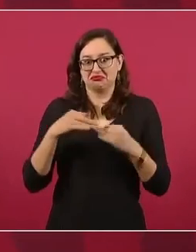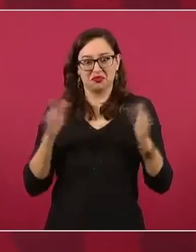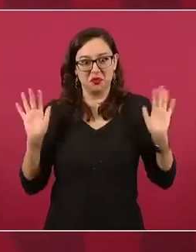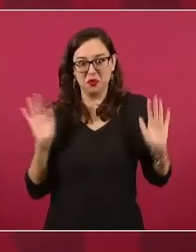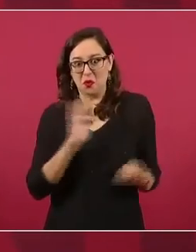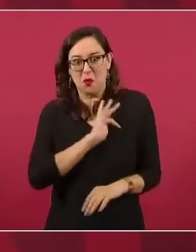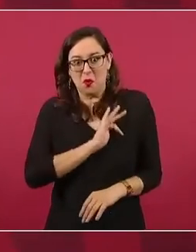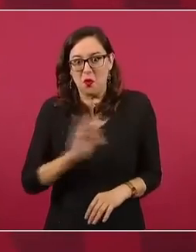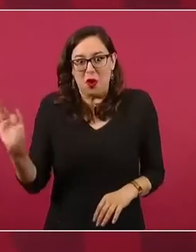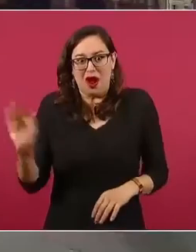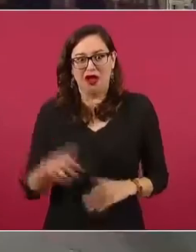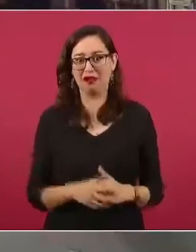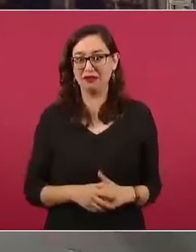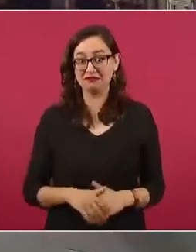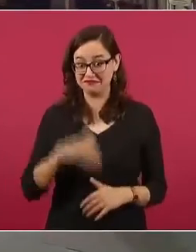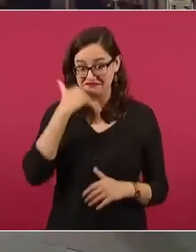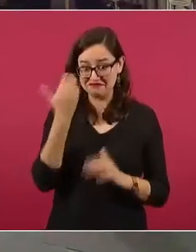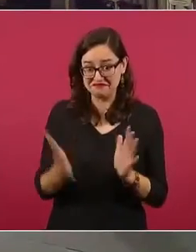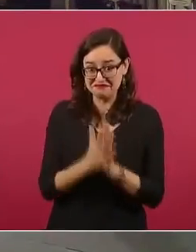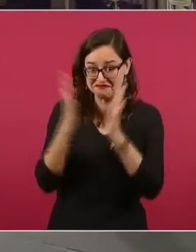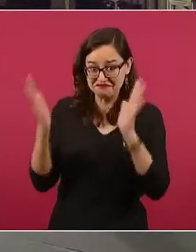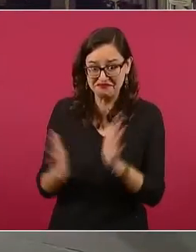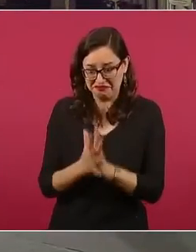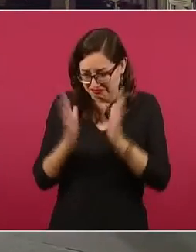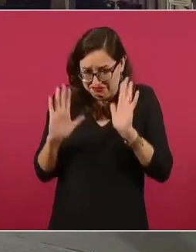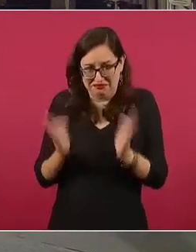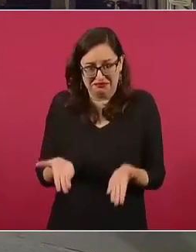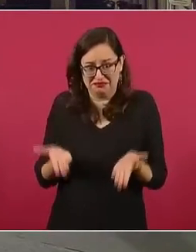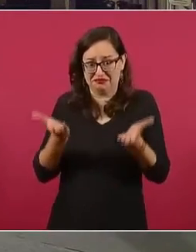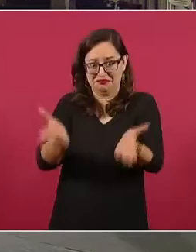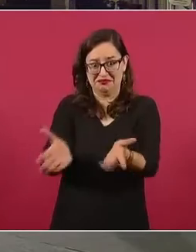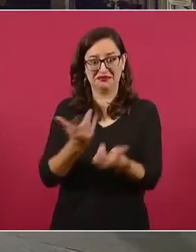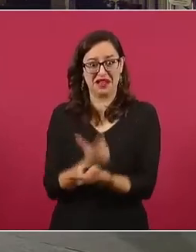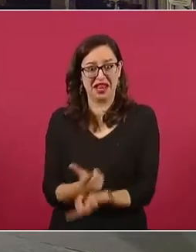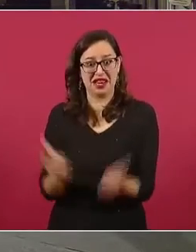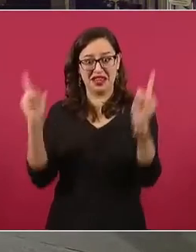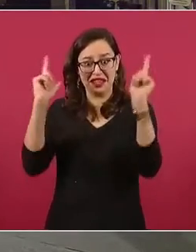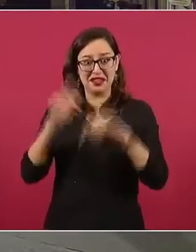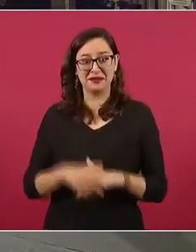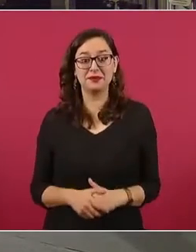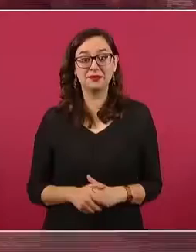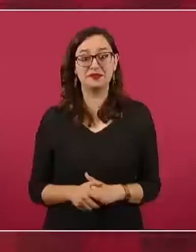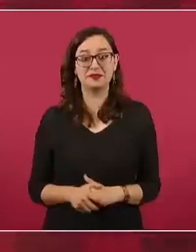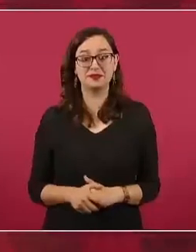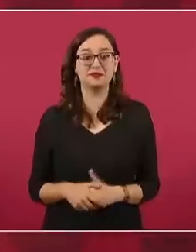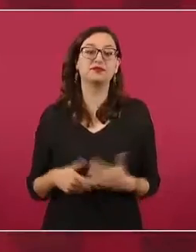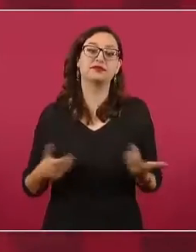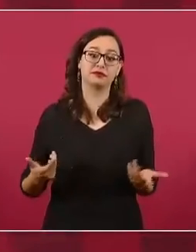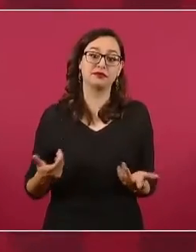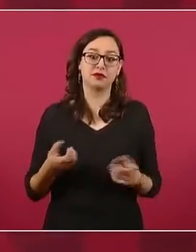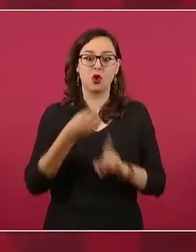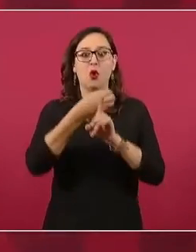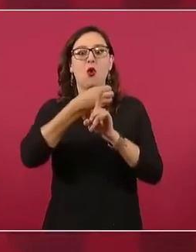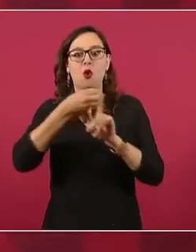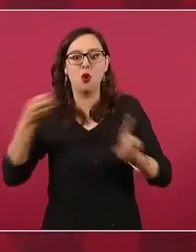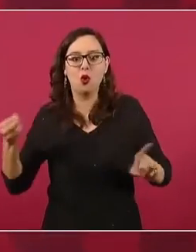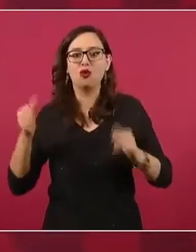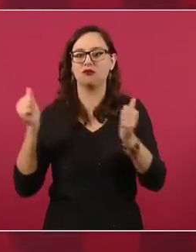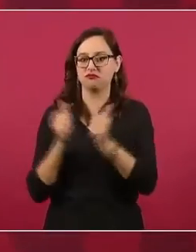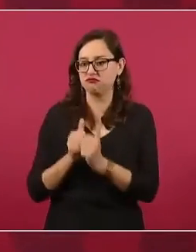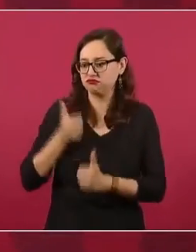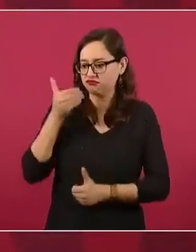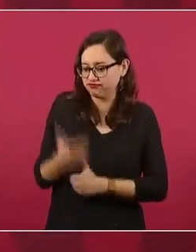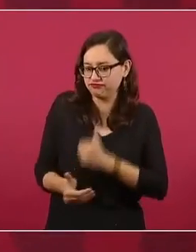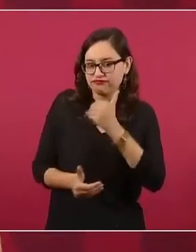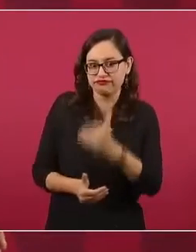Entonces, cualquiera, nada más que hay pues un procedimiento y al